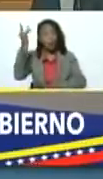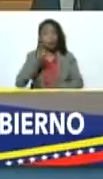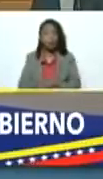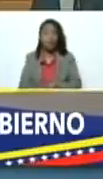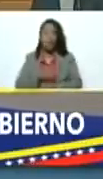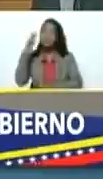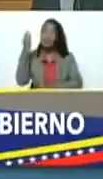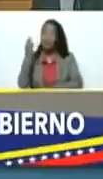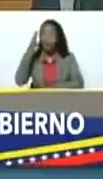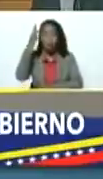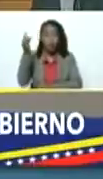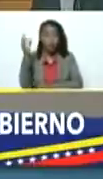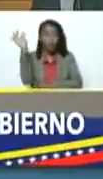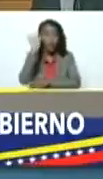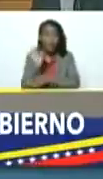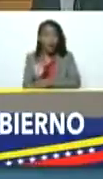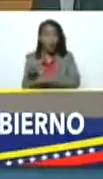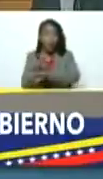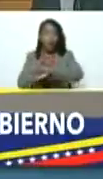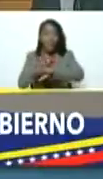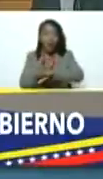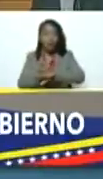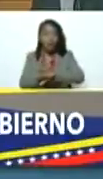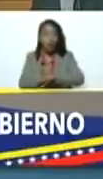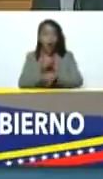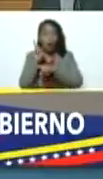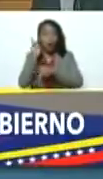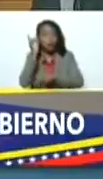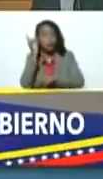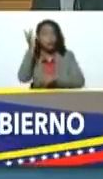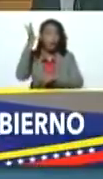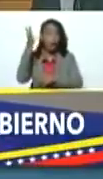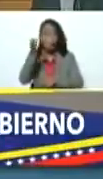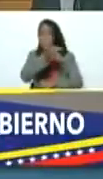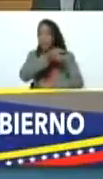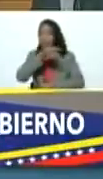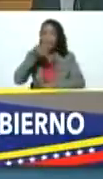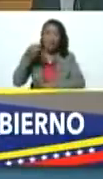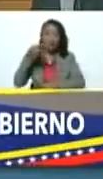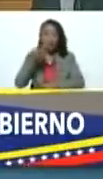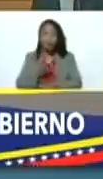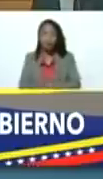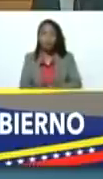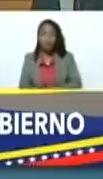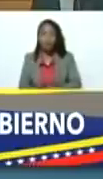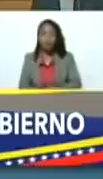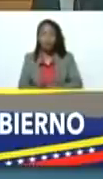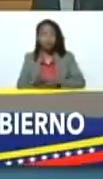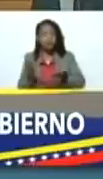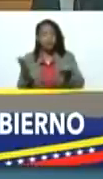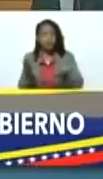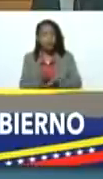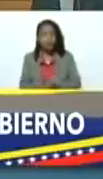de verdad el Consejo Federal de Gobierno es una creación maravillosa de